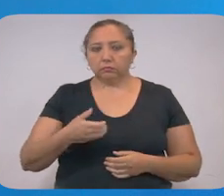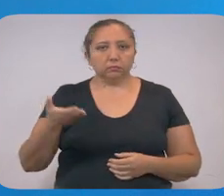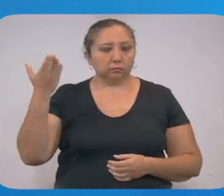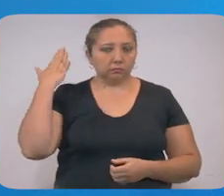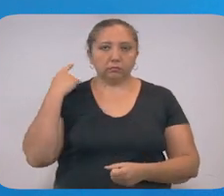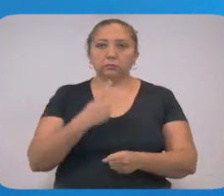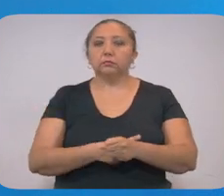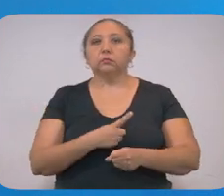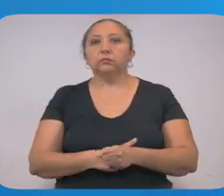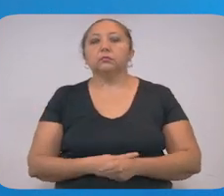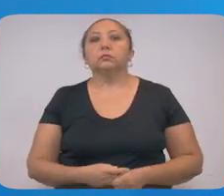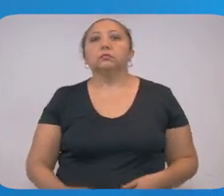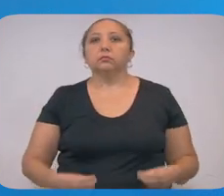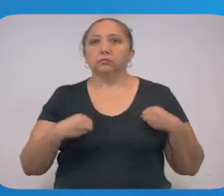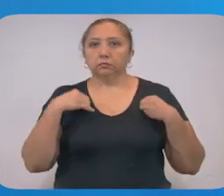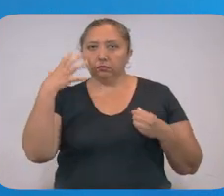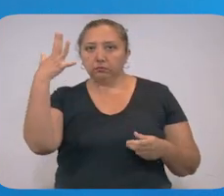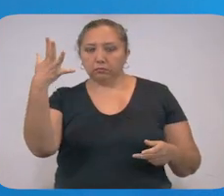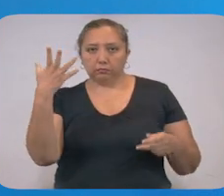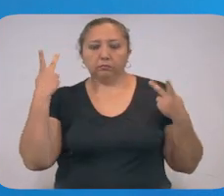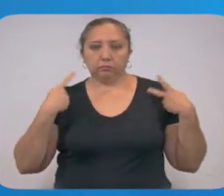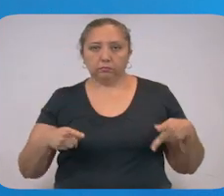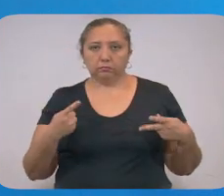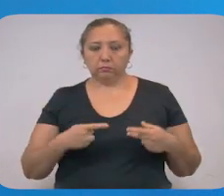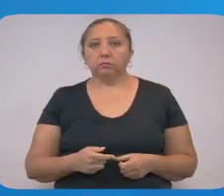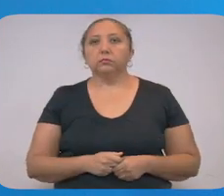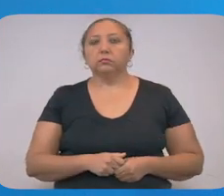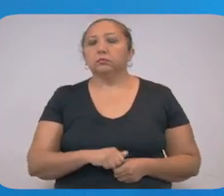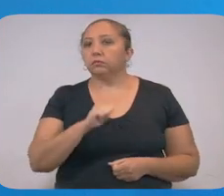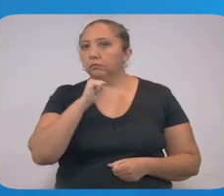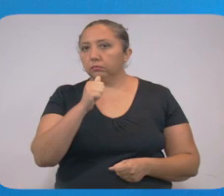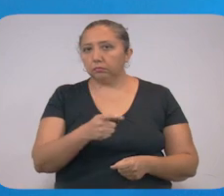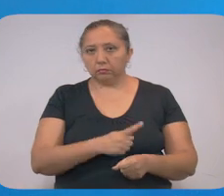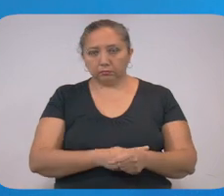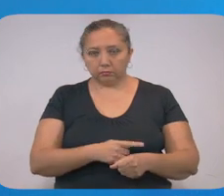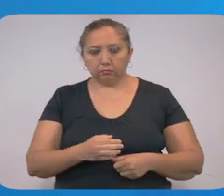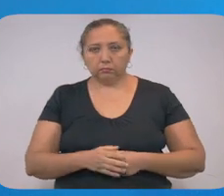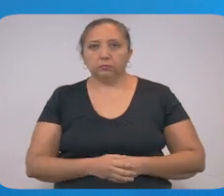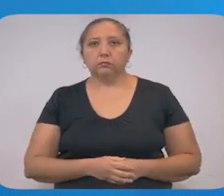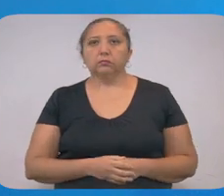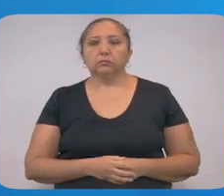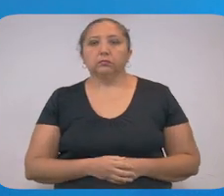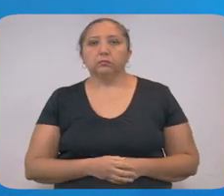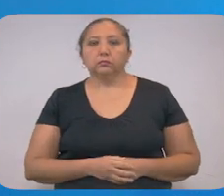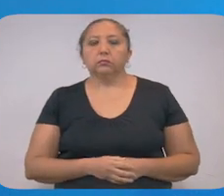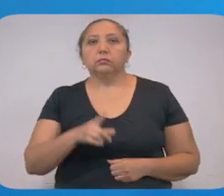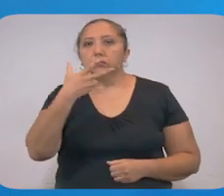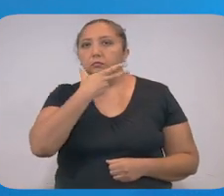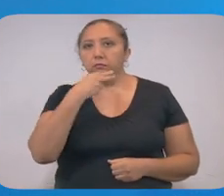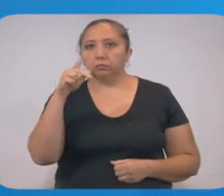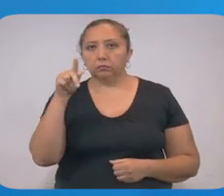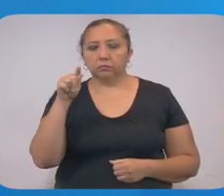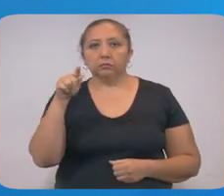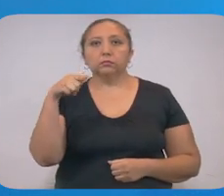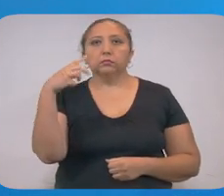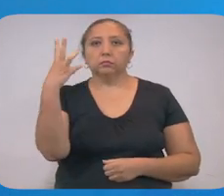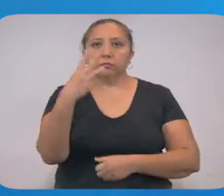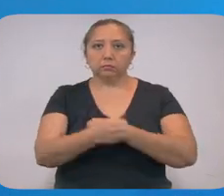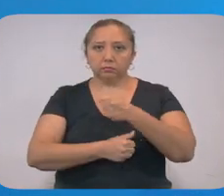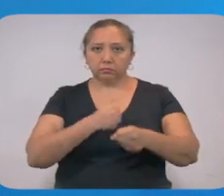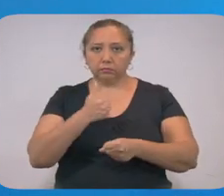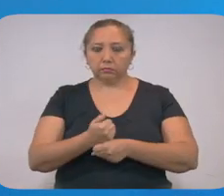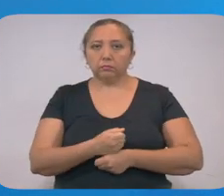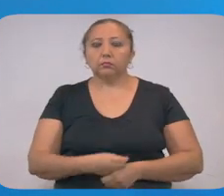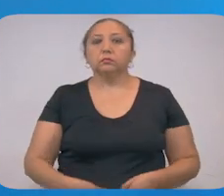de enfermedades, convivía con 5 contactos, los cuales se reportan asintomáticos. Hombre de 73 años de